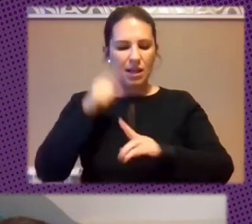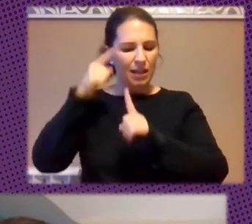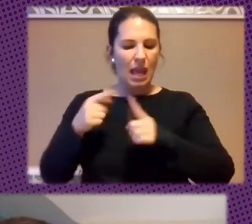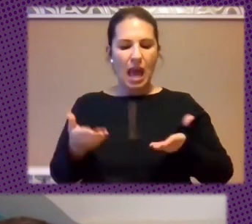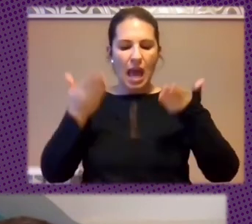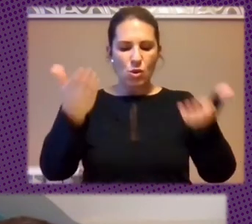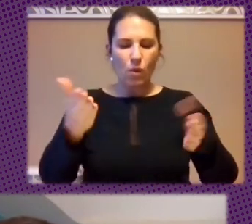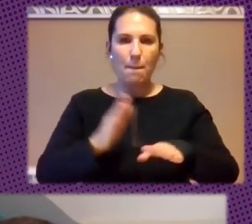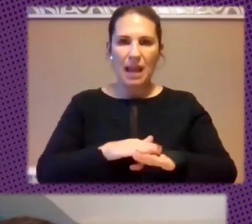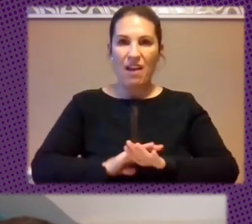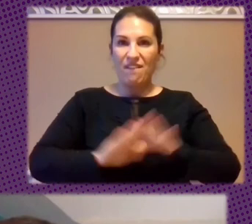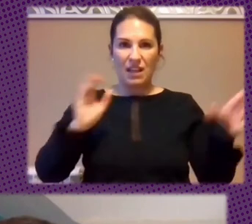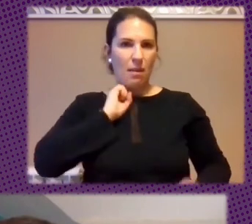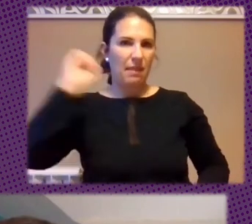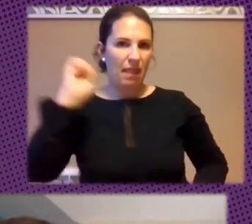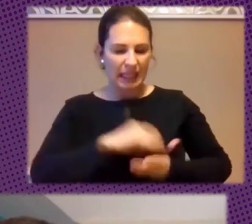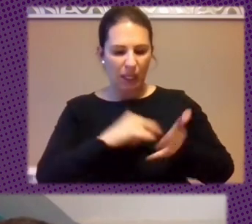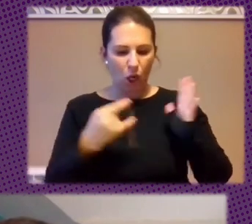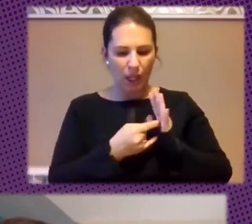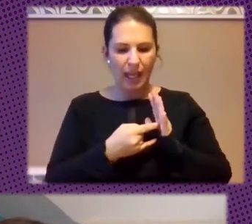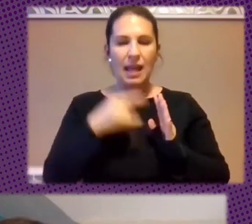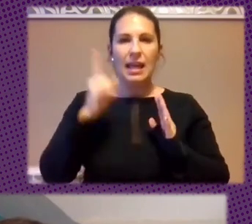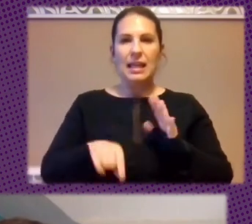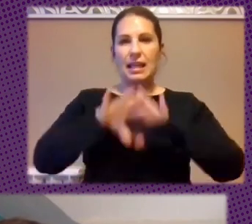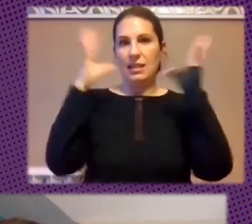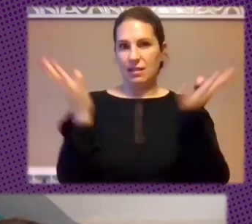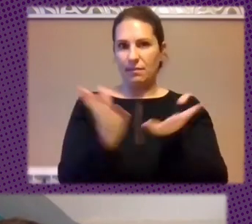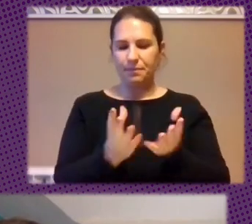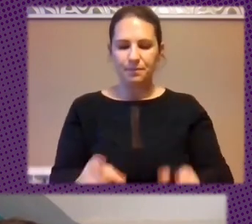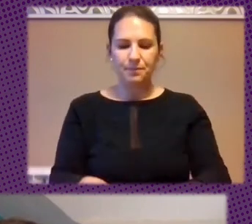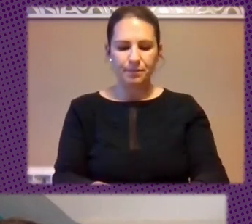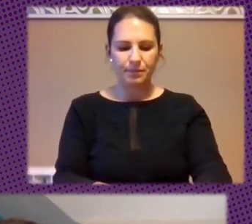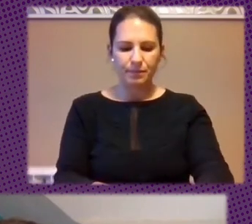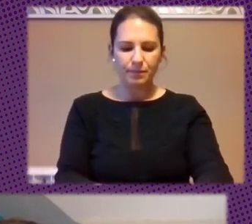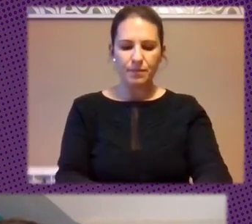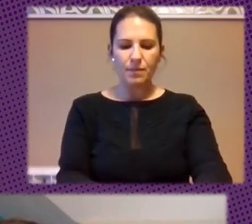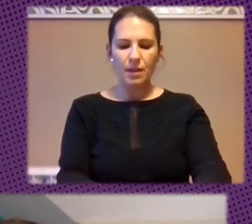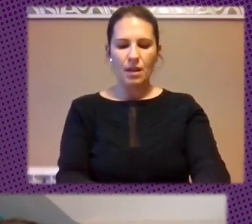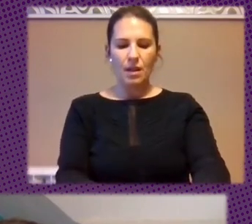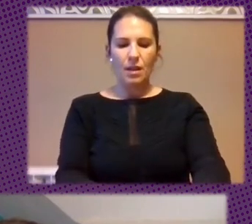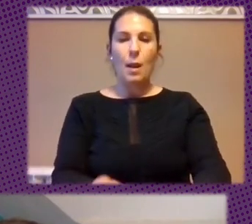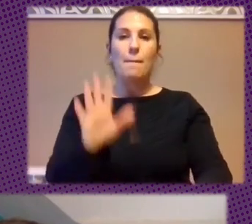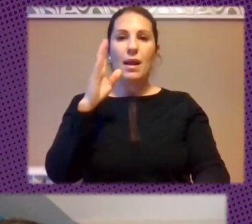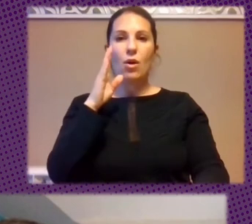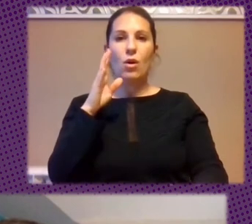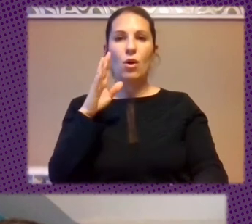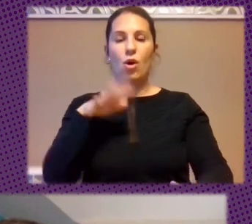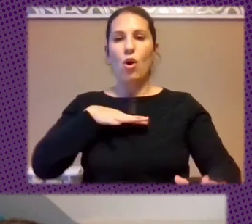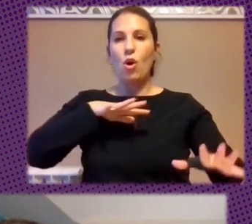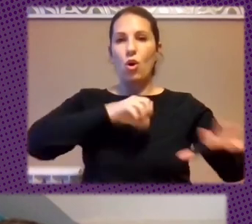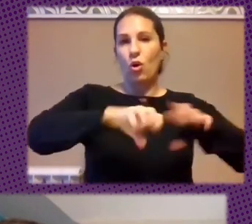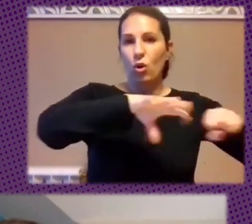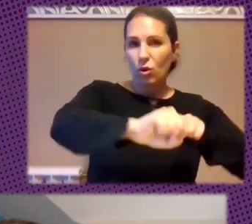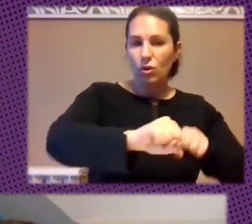Con Esta Tecnológica De España Sino Del Contexto Del Globo Pero Uno De Los Puntos En Los Que Intersecciona El Colonialismo Epistémico